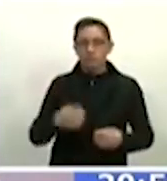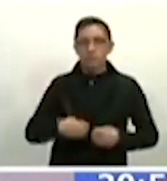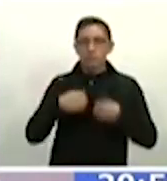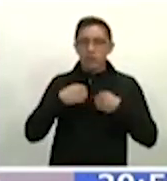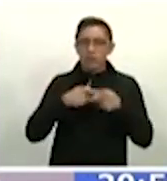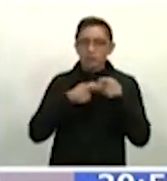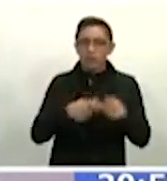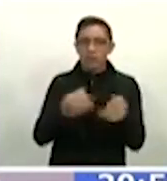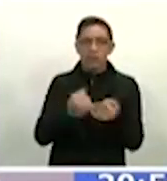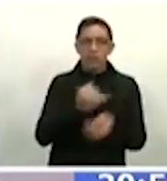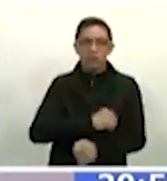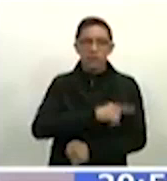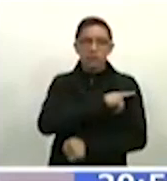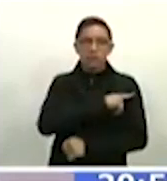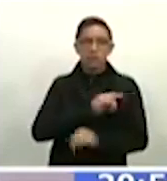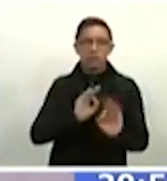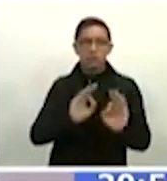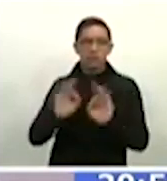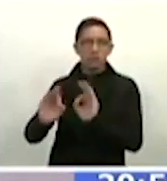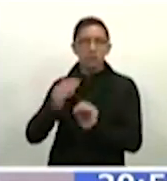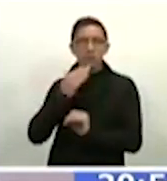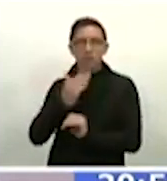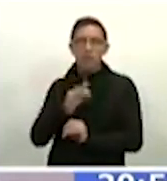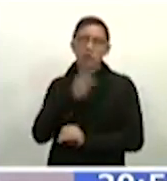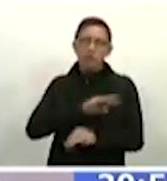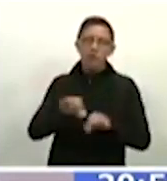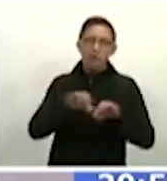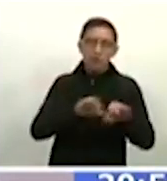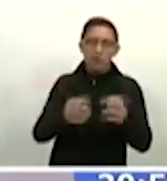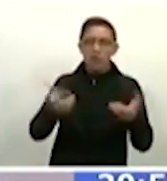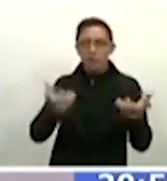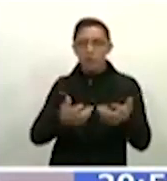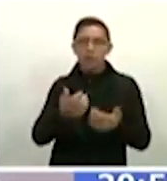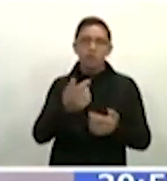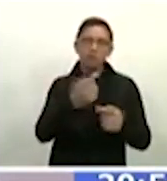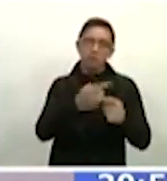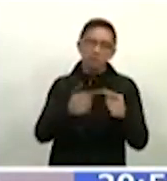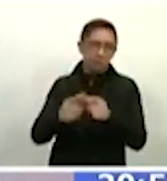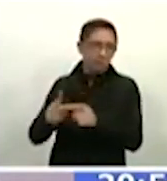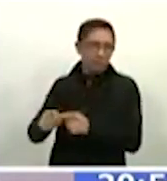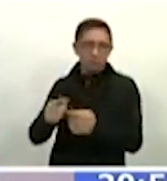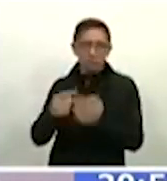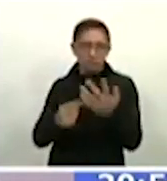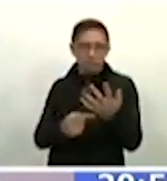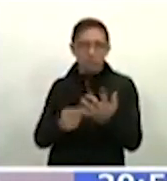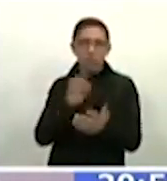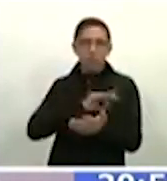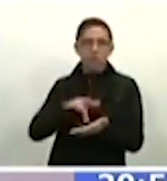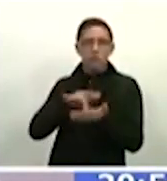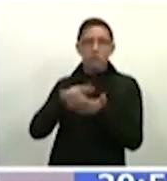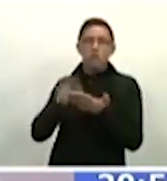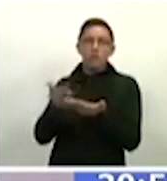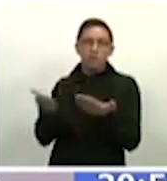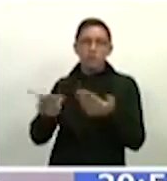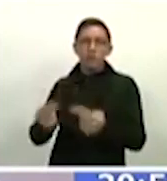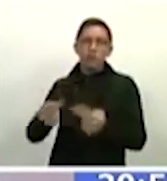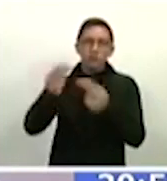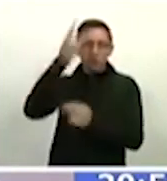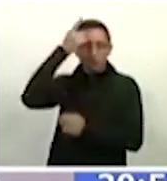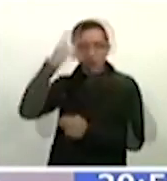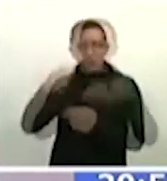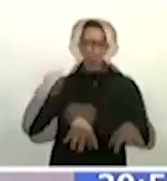cuidado de la salud sea fundamental para que apoyemos a los empresarios, a los